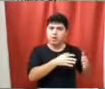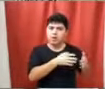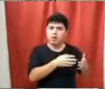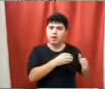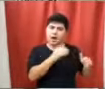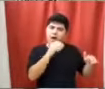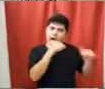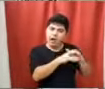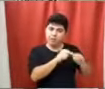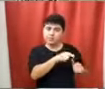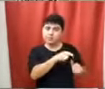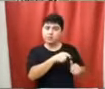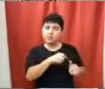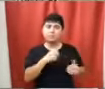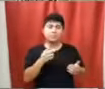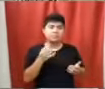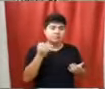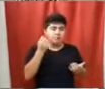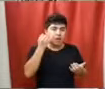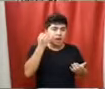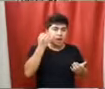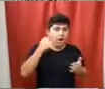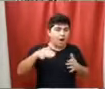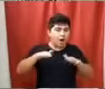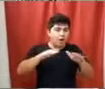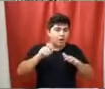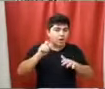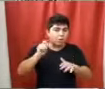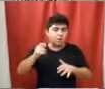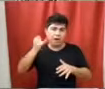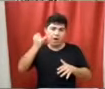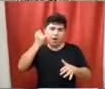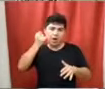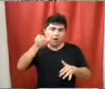archivo del mismo, dado que la actividad ya fue realizada.